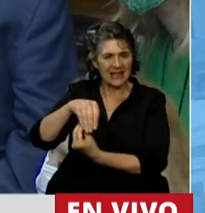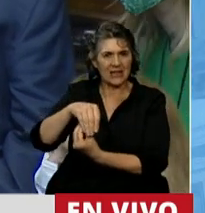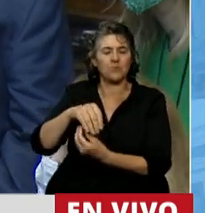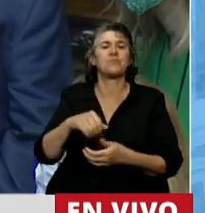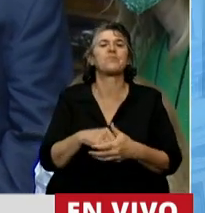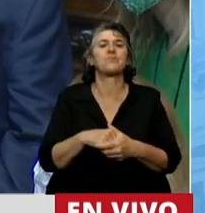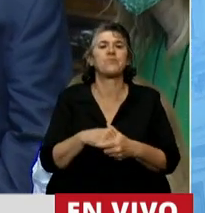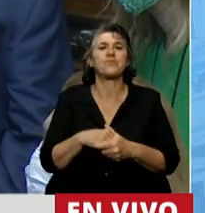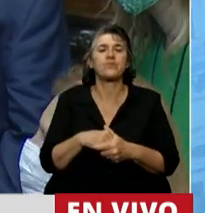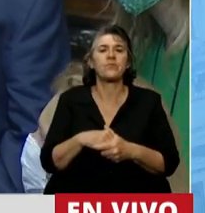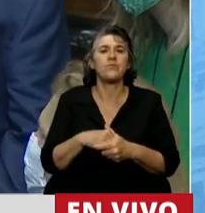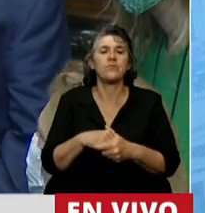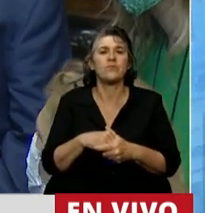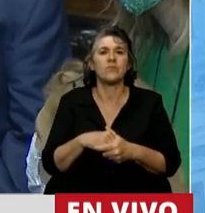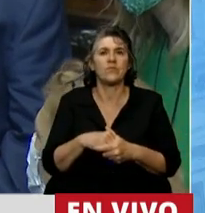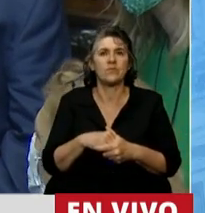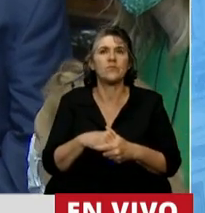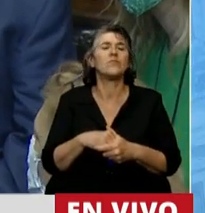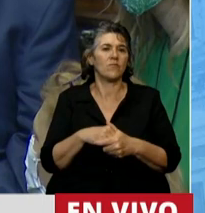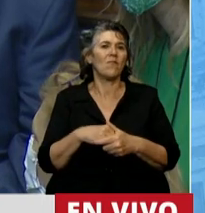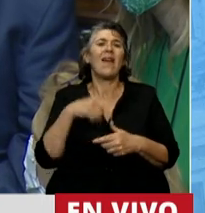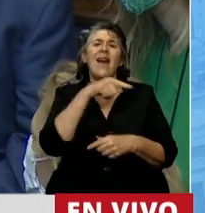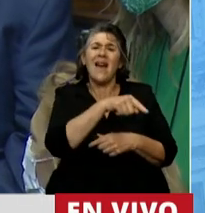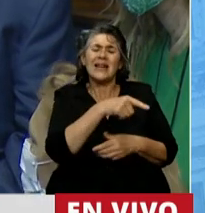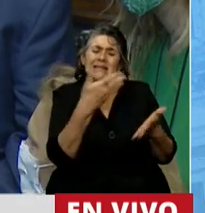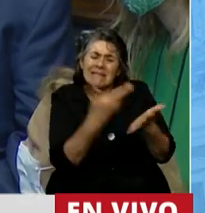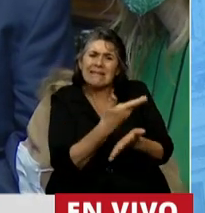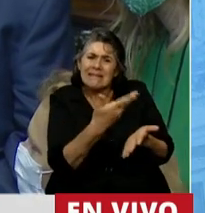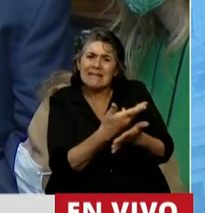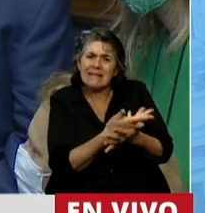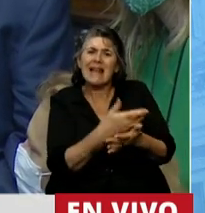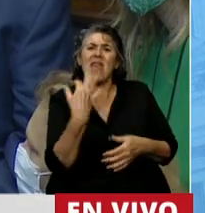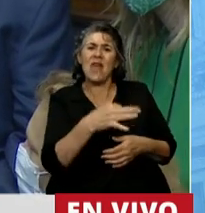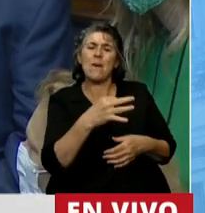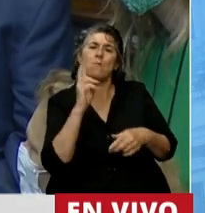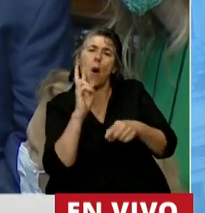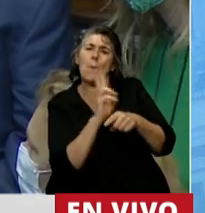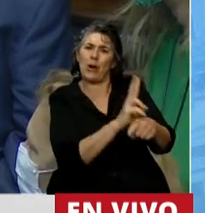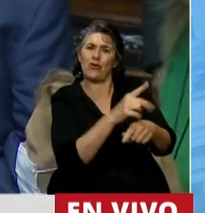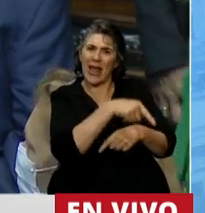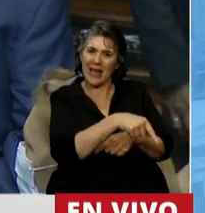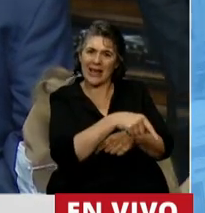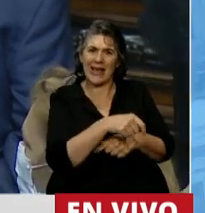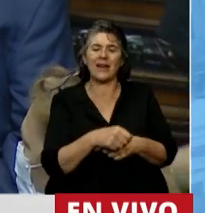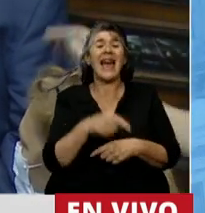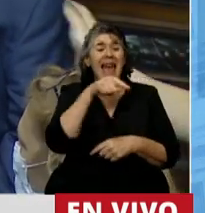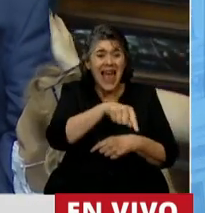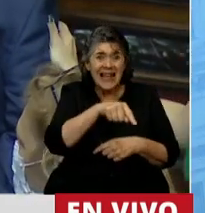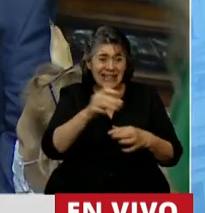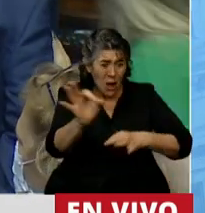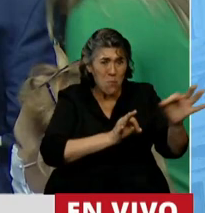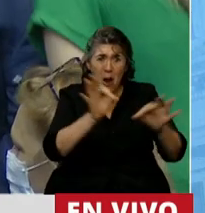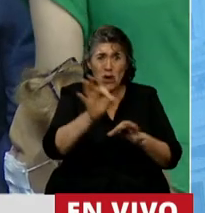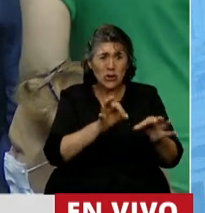humano que aquella que se ejerce contra los más vulnerables e indefensos. Este proyecto nos hiere a todos, su